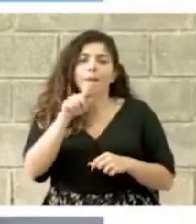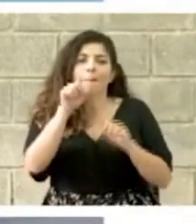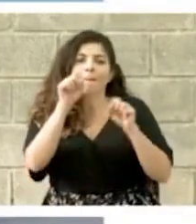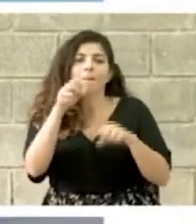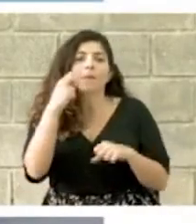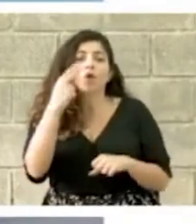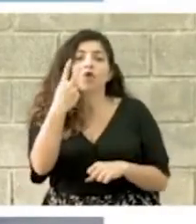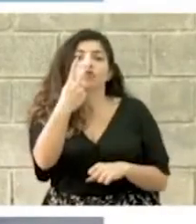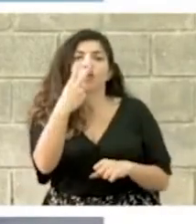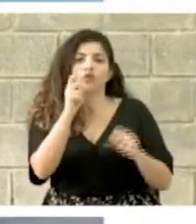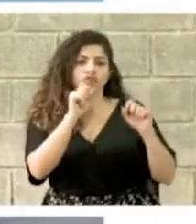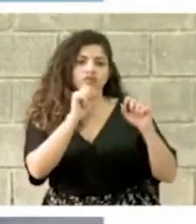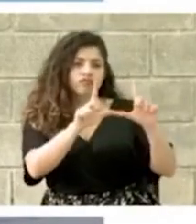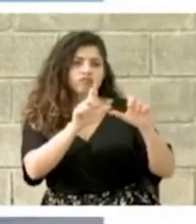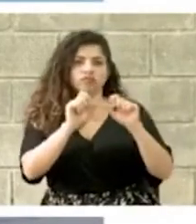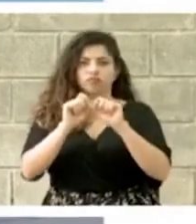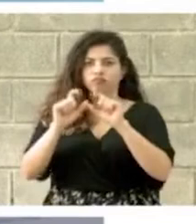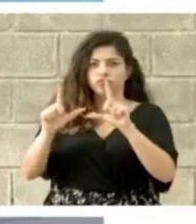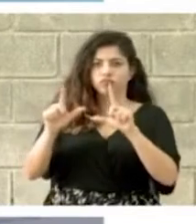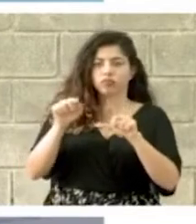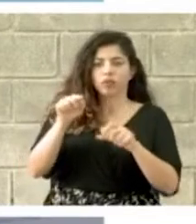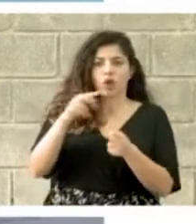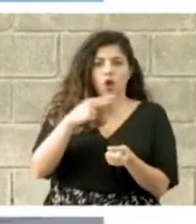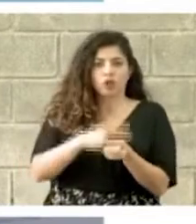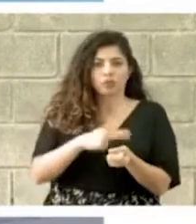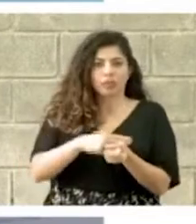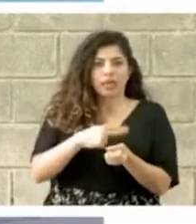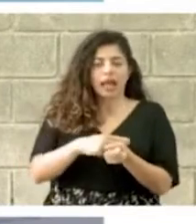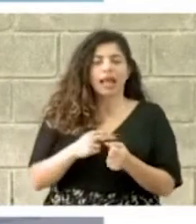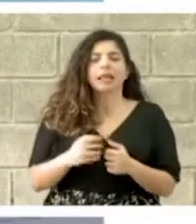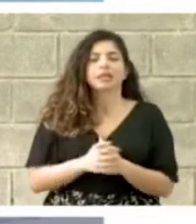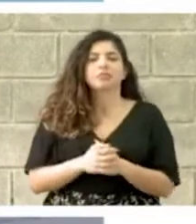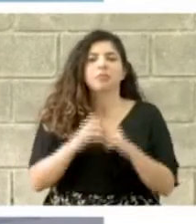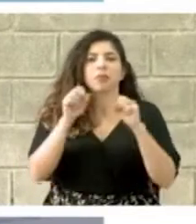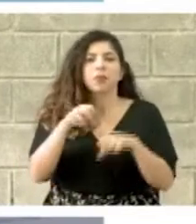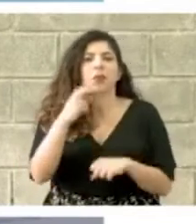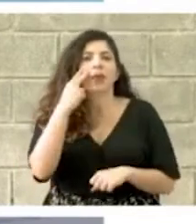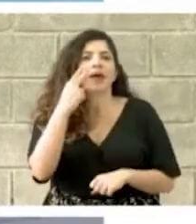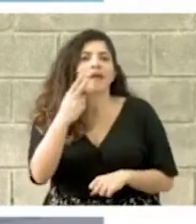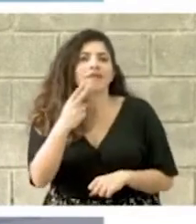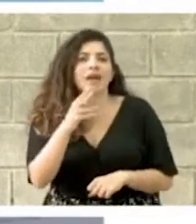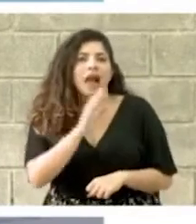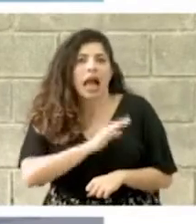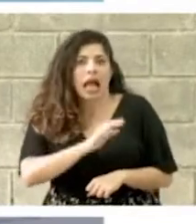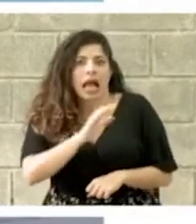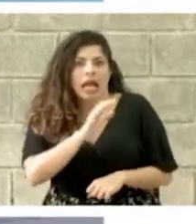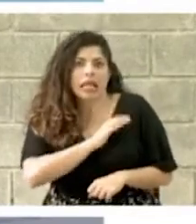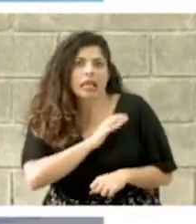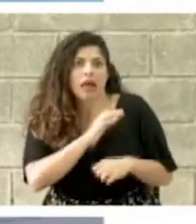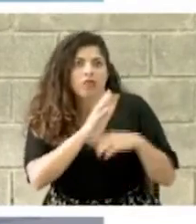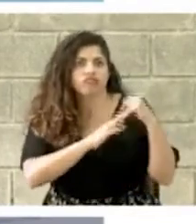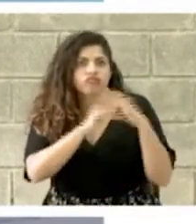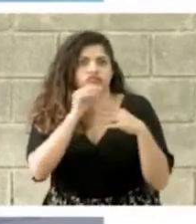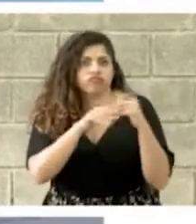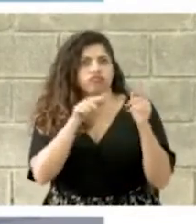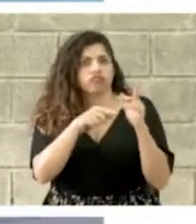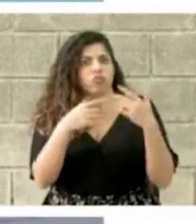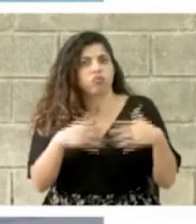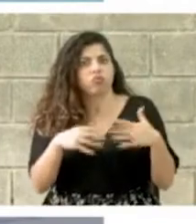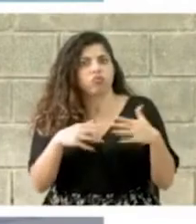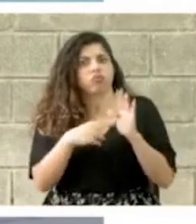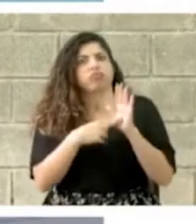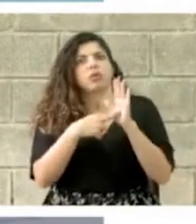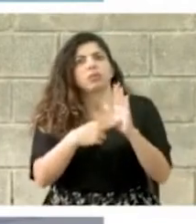Dos imágenes de ese hospital. Donde podemos ver la calidad de la infraestructura que esto va a representar.